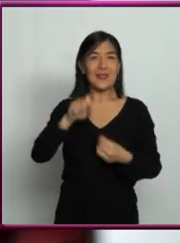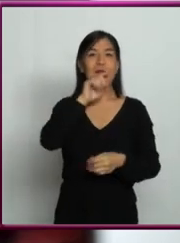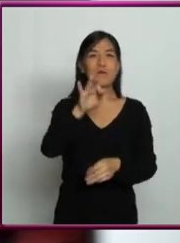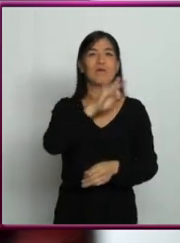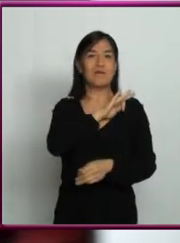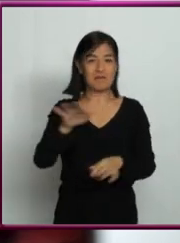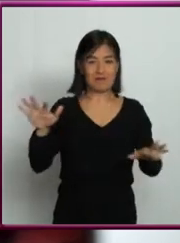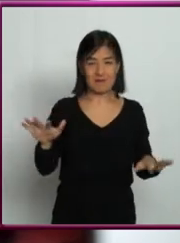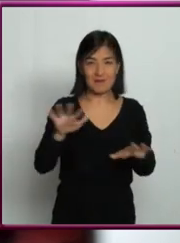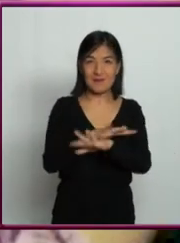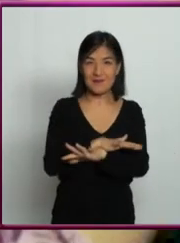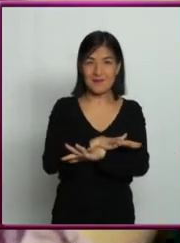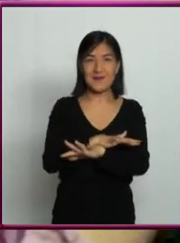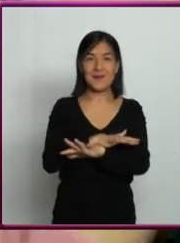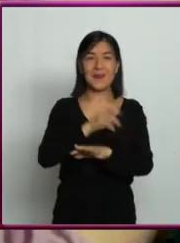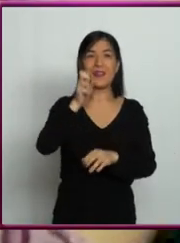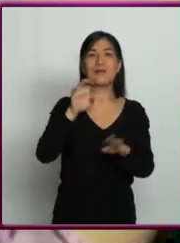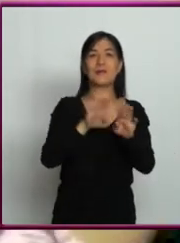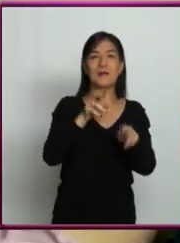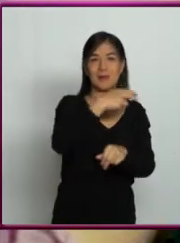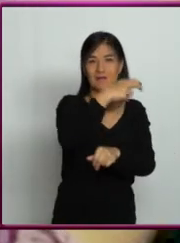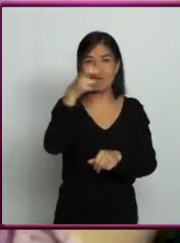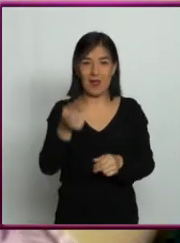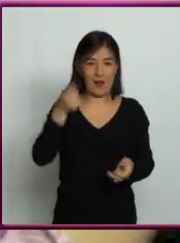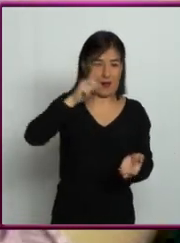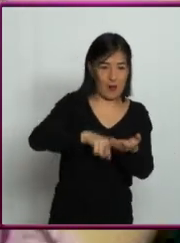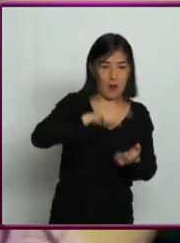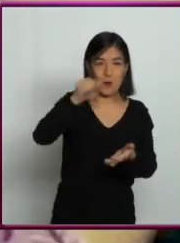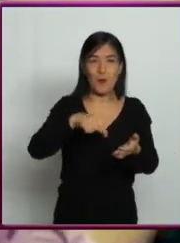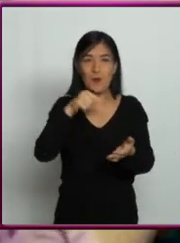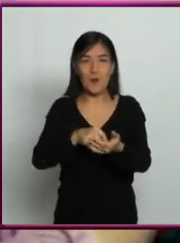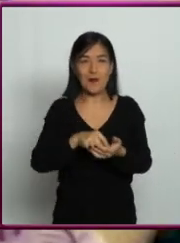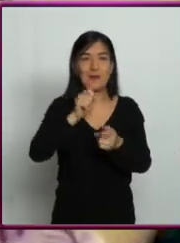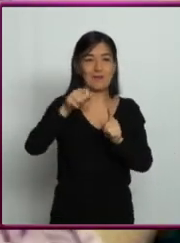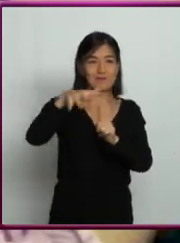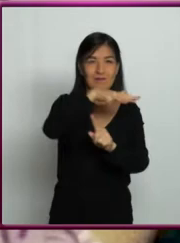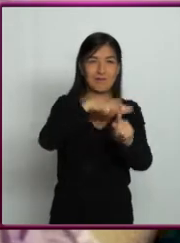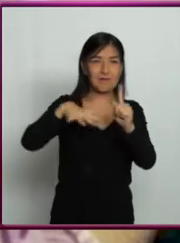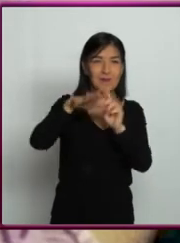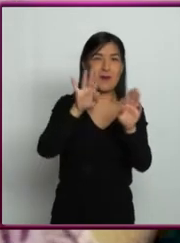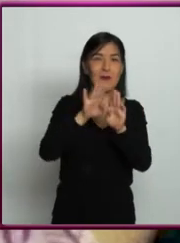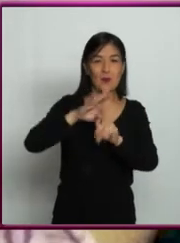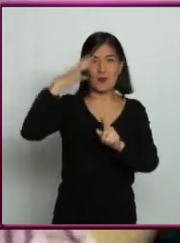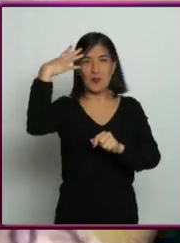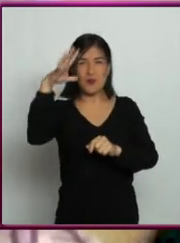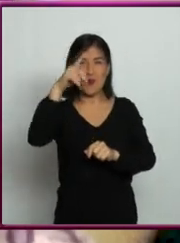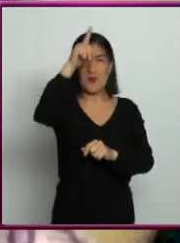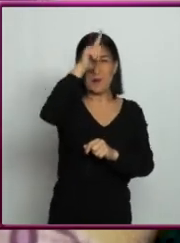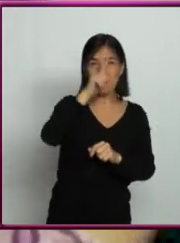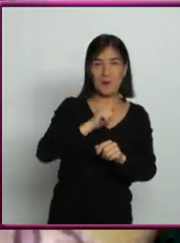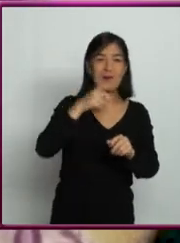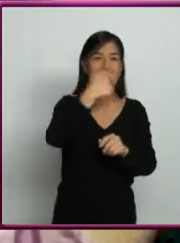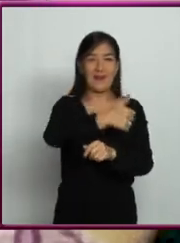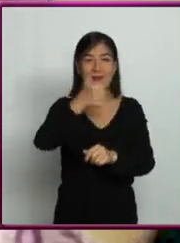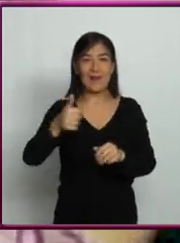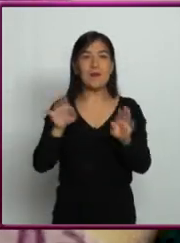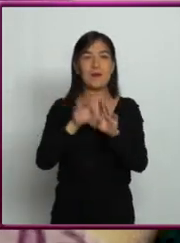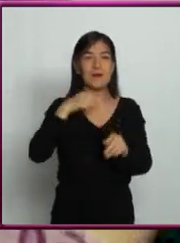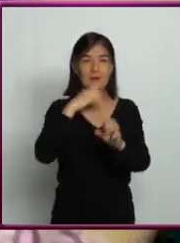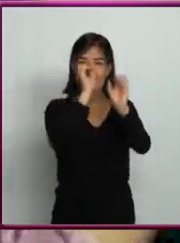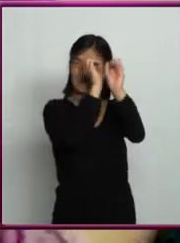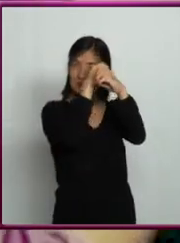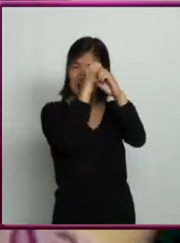un planeta, la superficie o la atmósfera de un planeta, de tal forma que yo pueda detectar con un